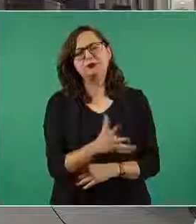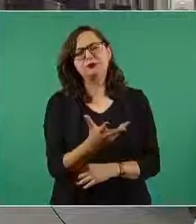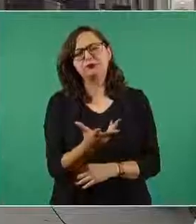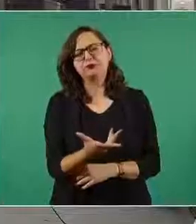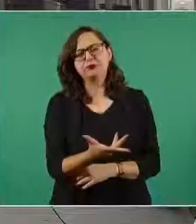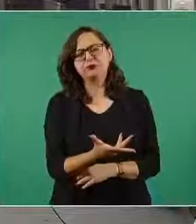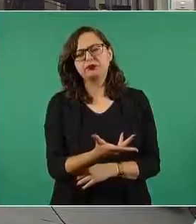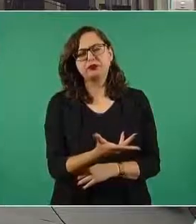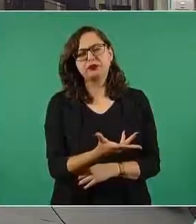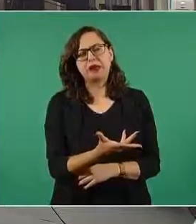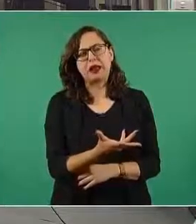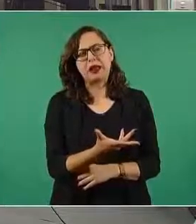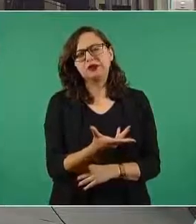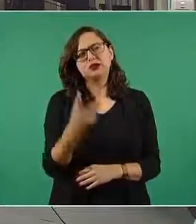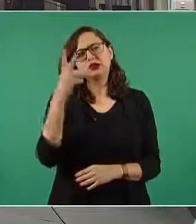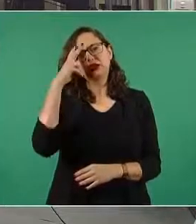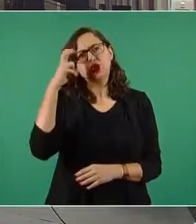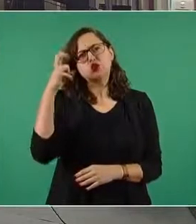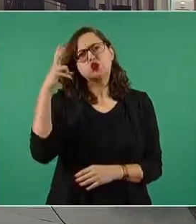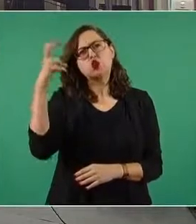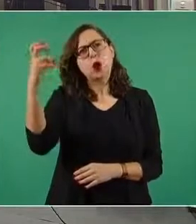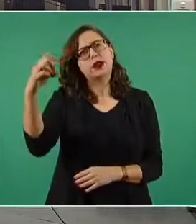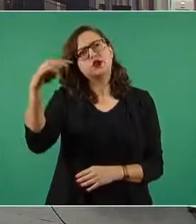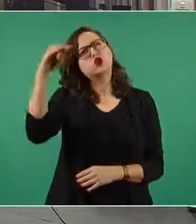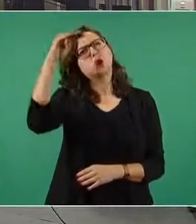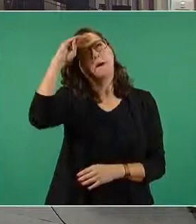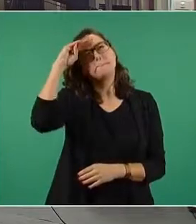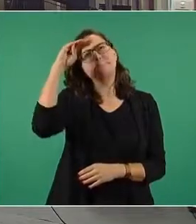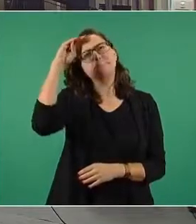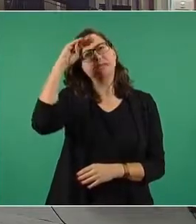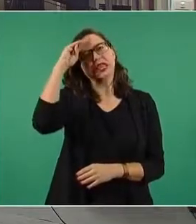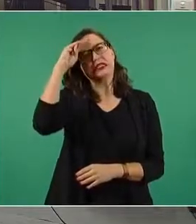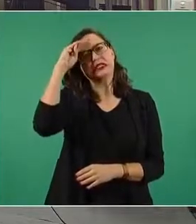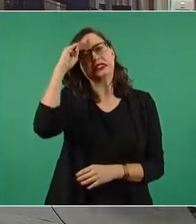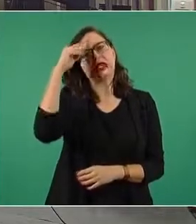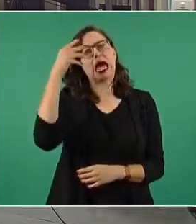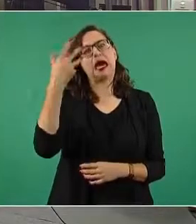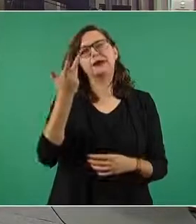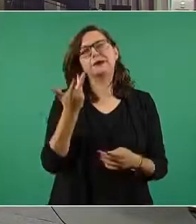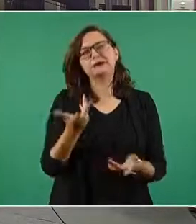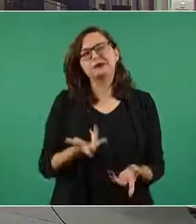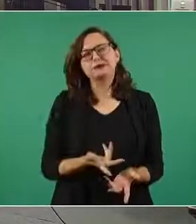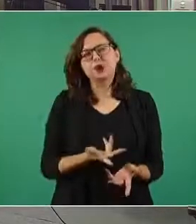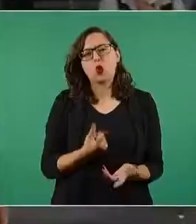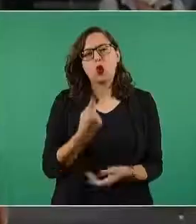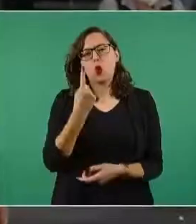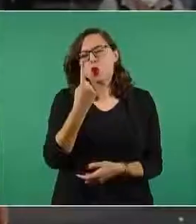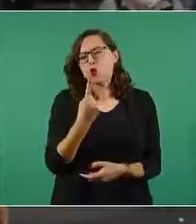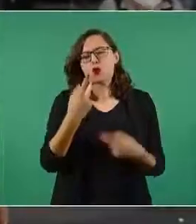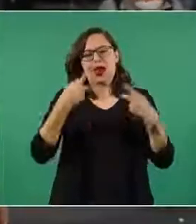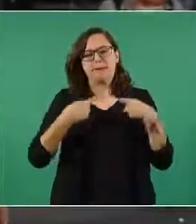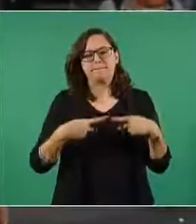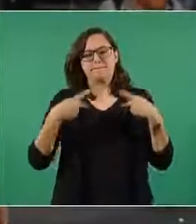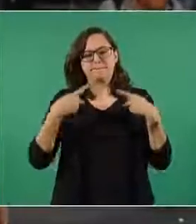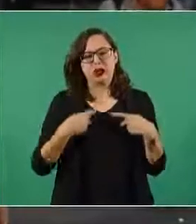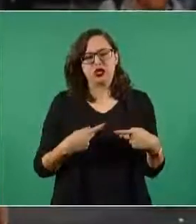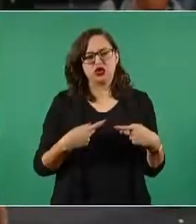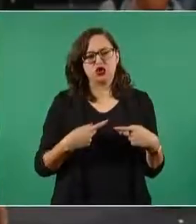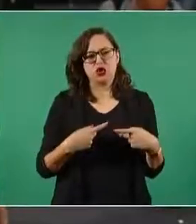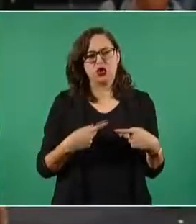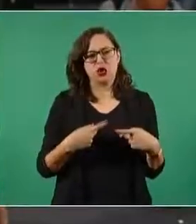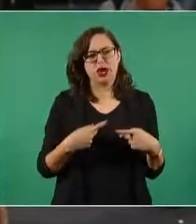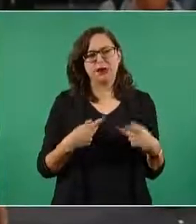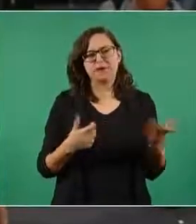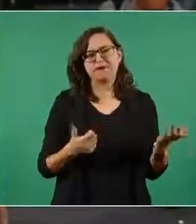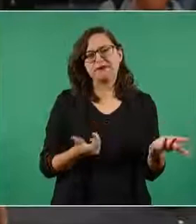cosa ideal ¿qué tiempo hará del aeropuerto un pasajero del